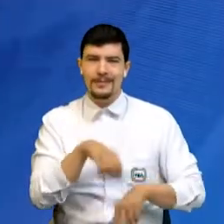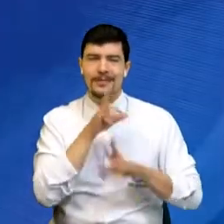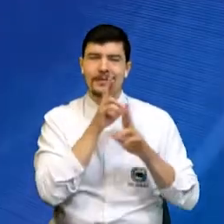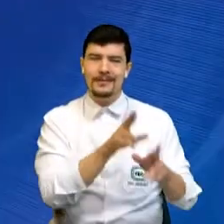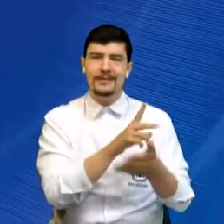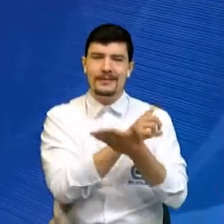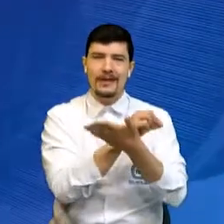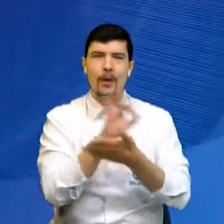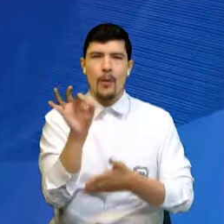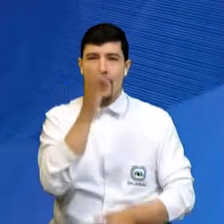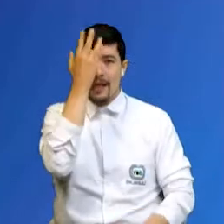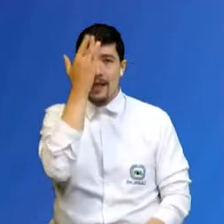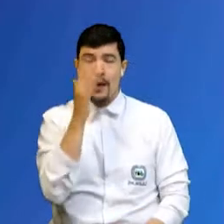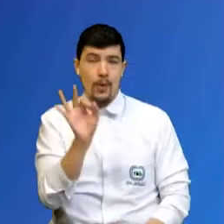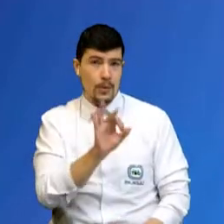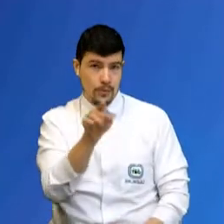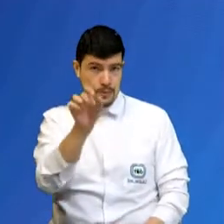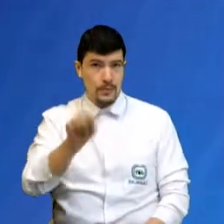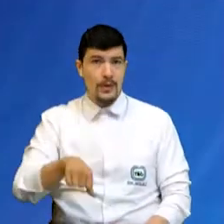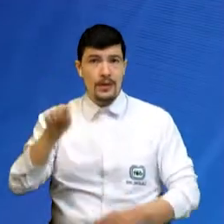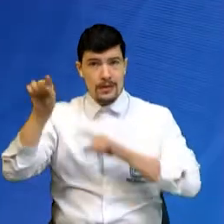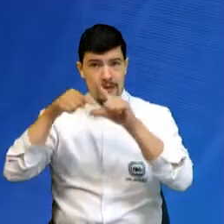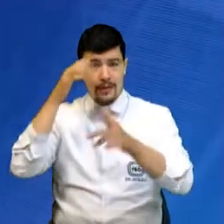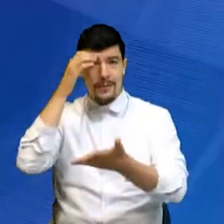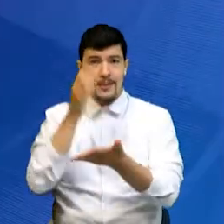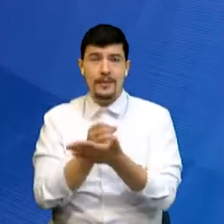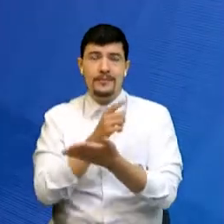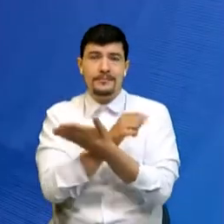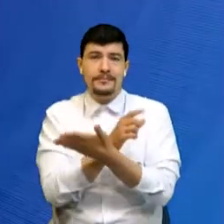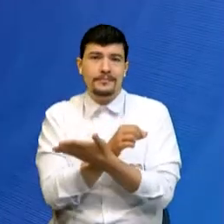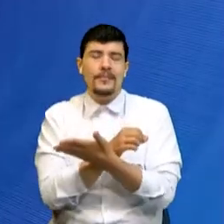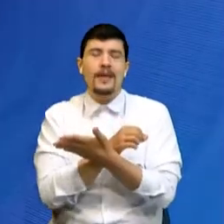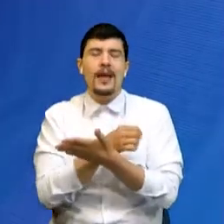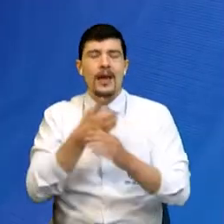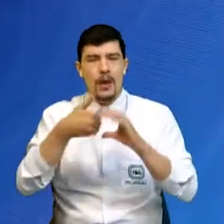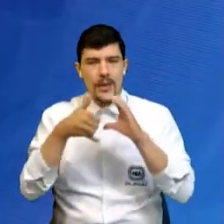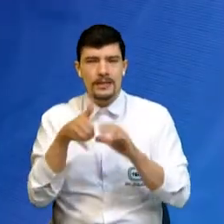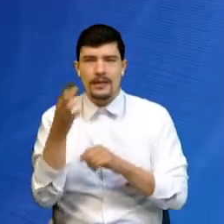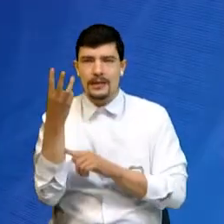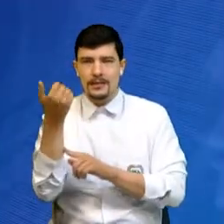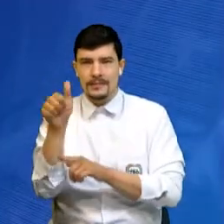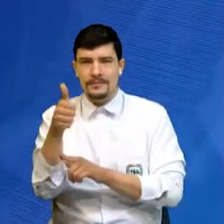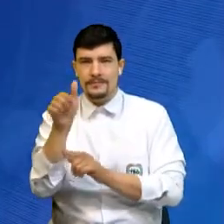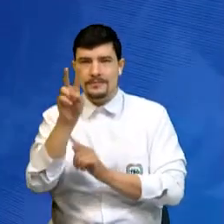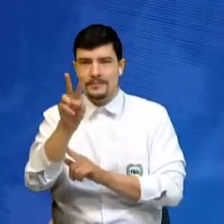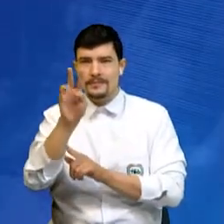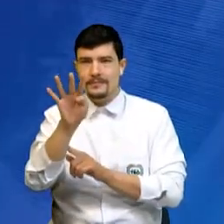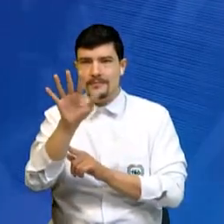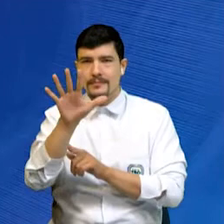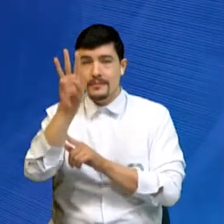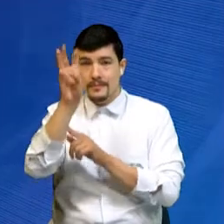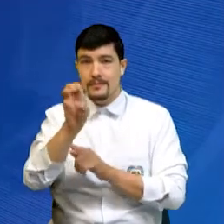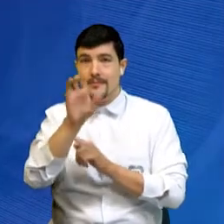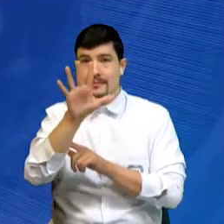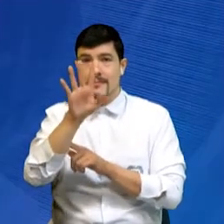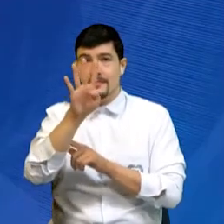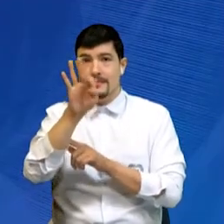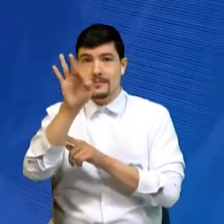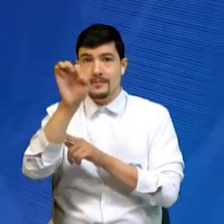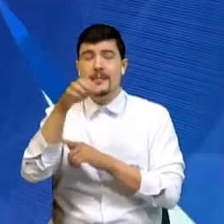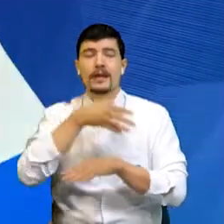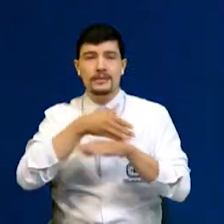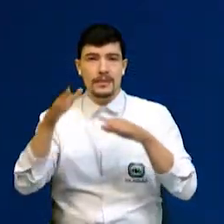como CanalTro y nos pueden dejar sus mensajes por medio de nuestra línea de WhatsApp al 310-245-8548.